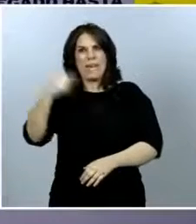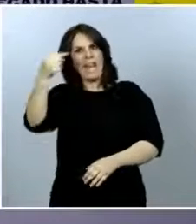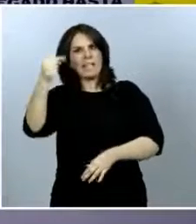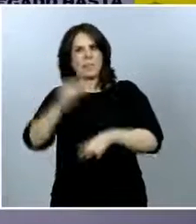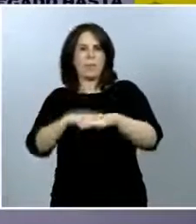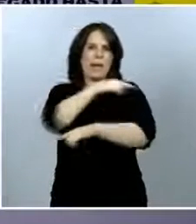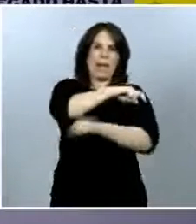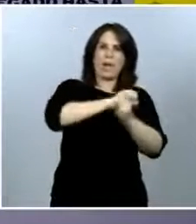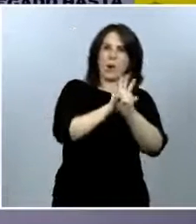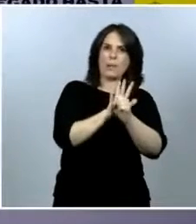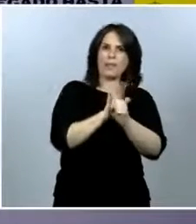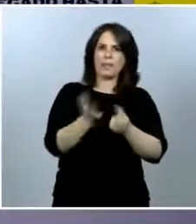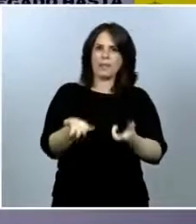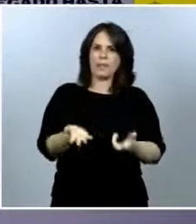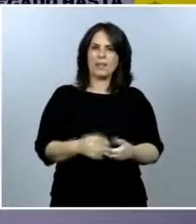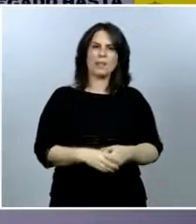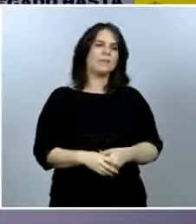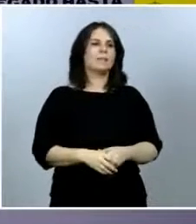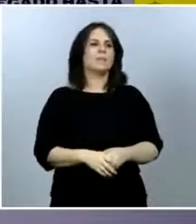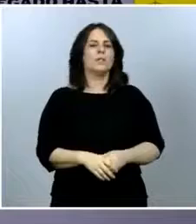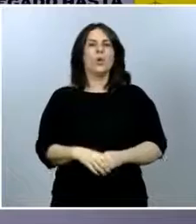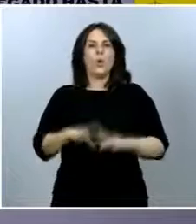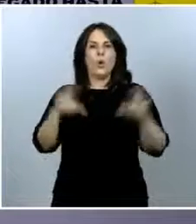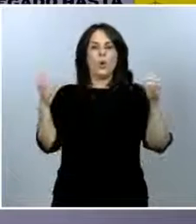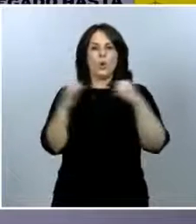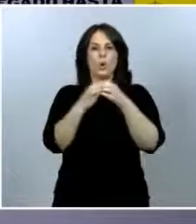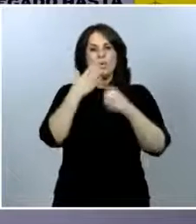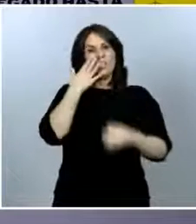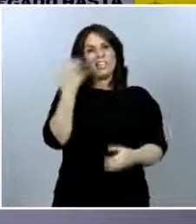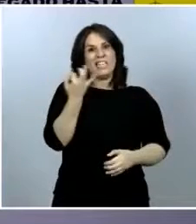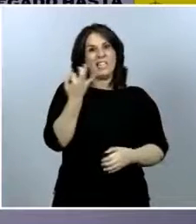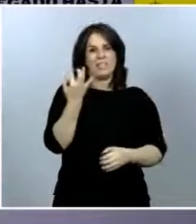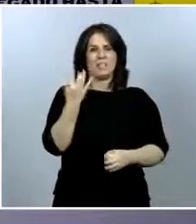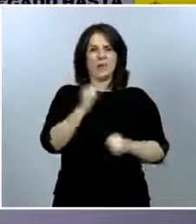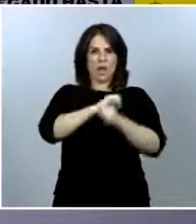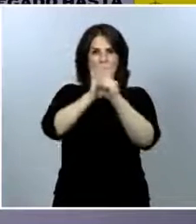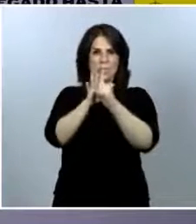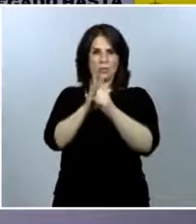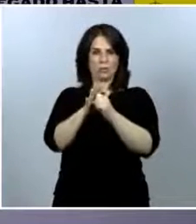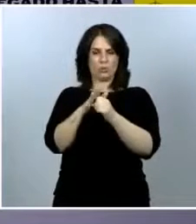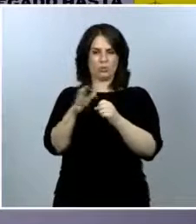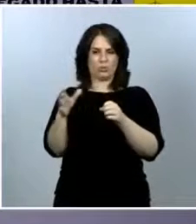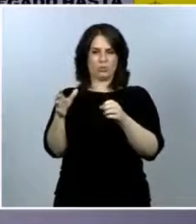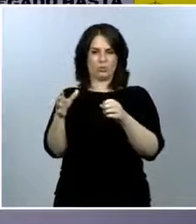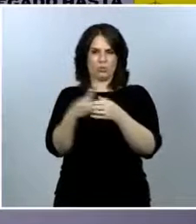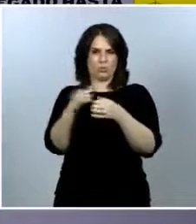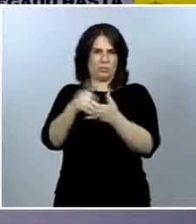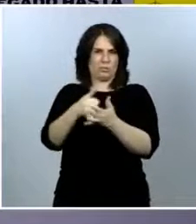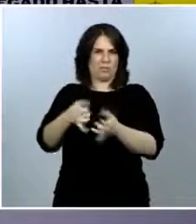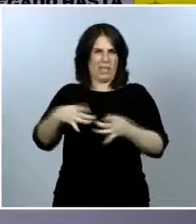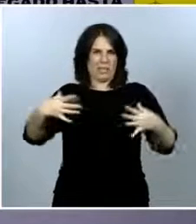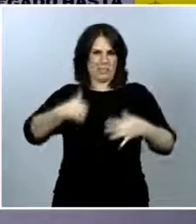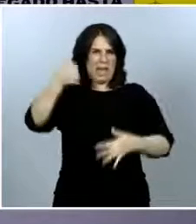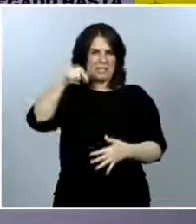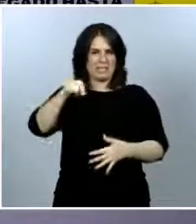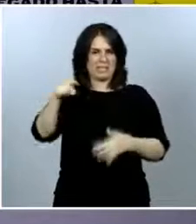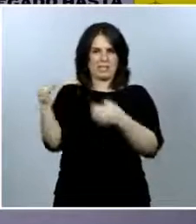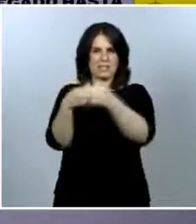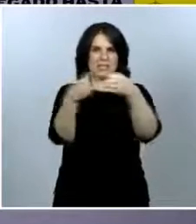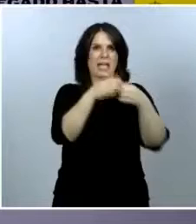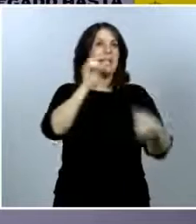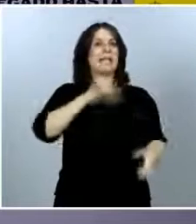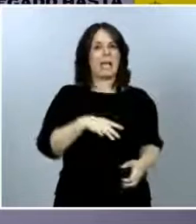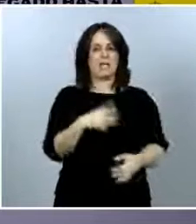Los grupos de alto riesgo para el coronavirus, los grupos vulnerables, de los que oímos hablar todos, son los mayores,